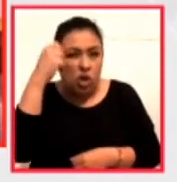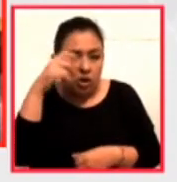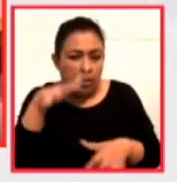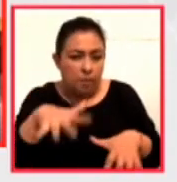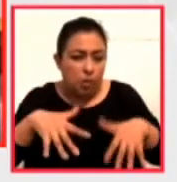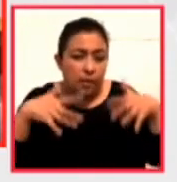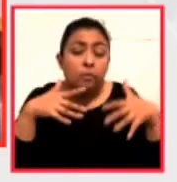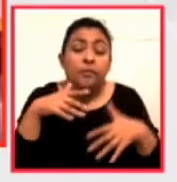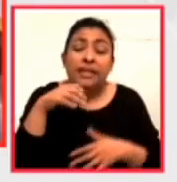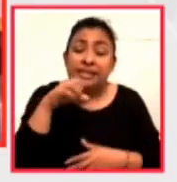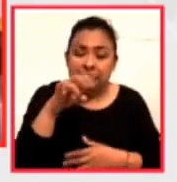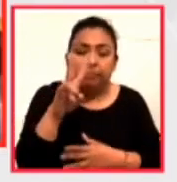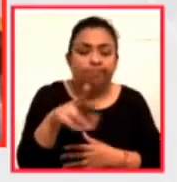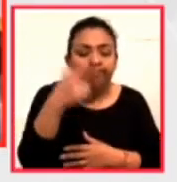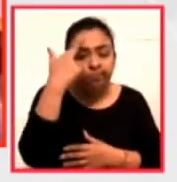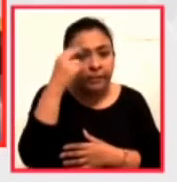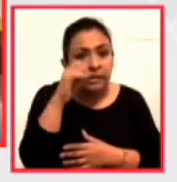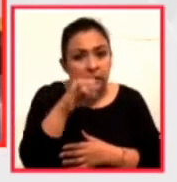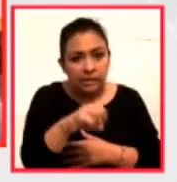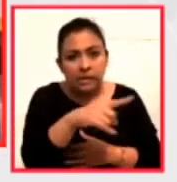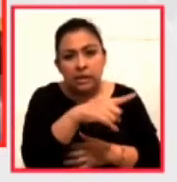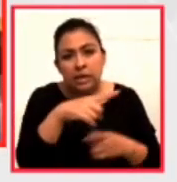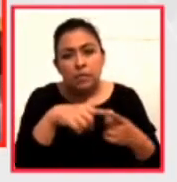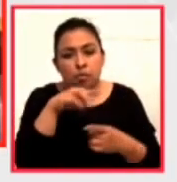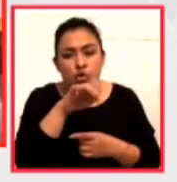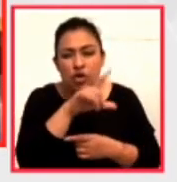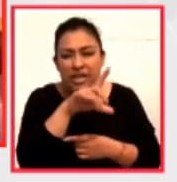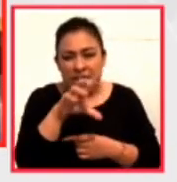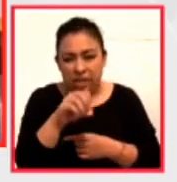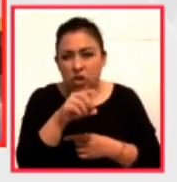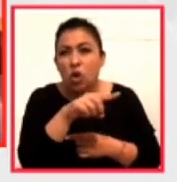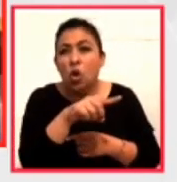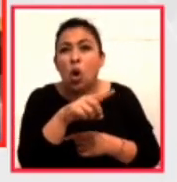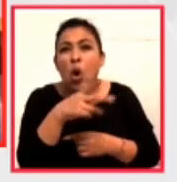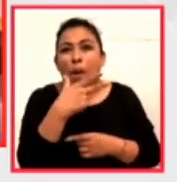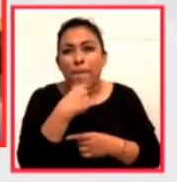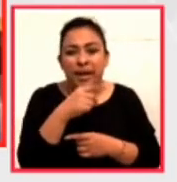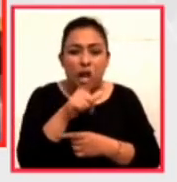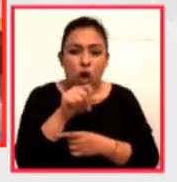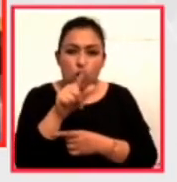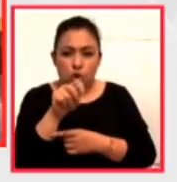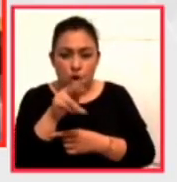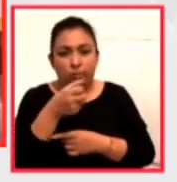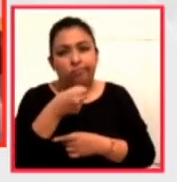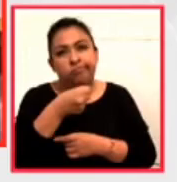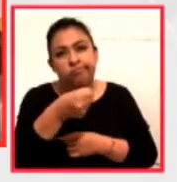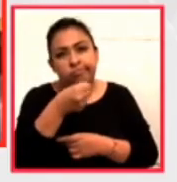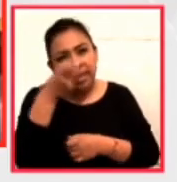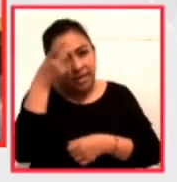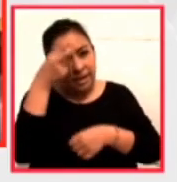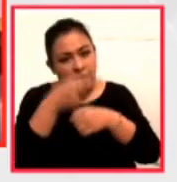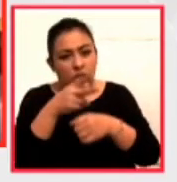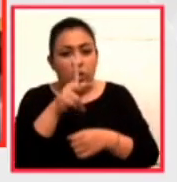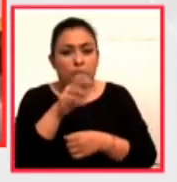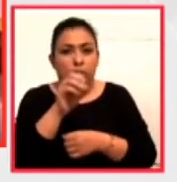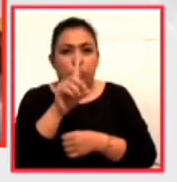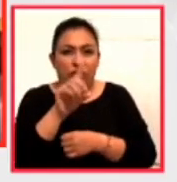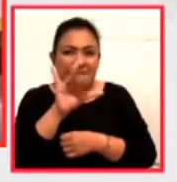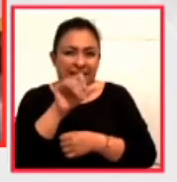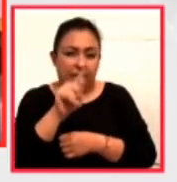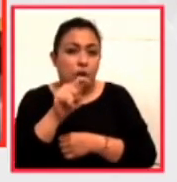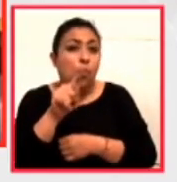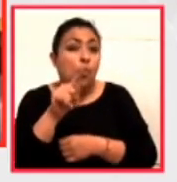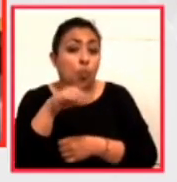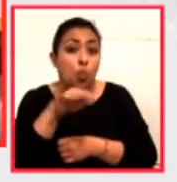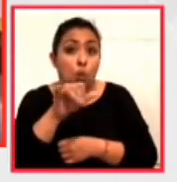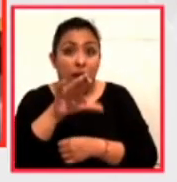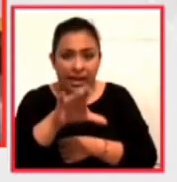sí, efectivamente, Julio García Murillo, que es el locutor y el director de este podcast del MOAC, tomó